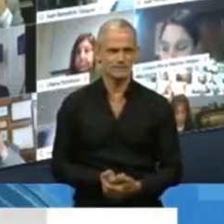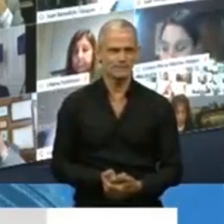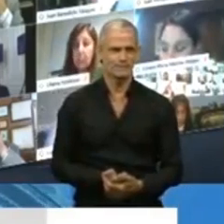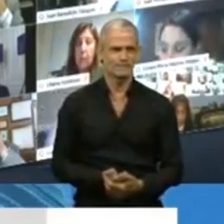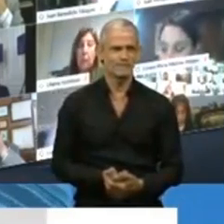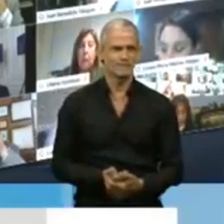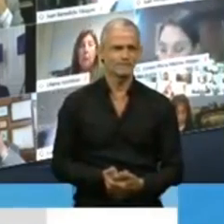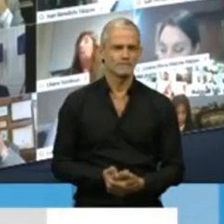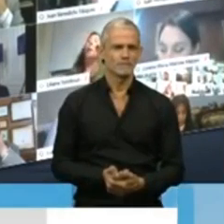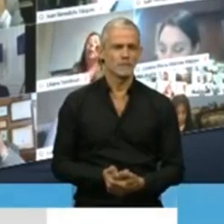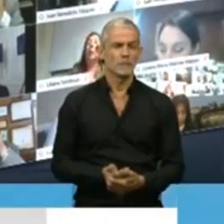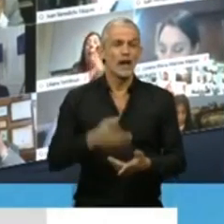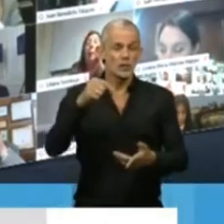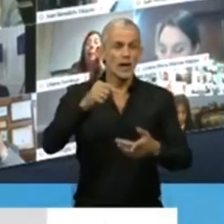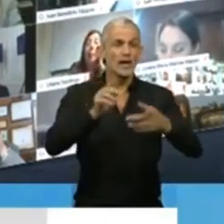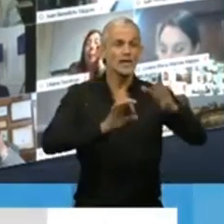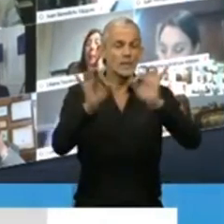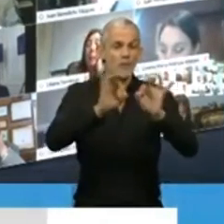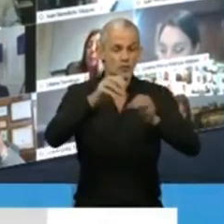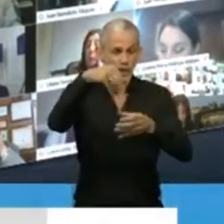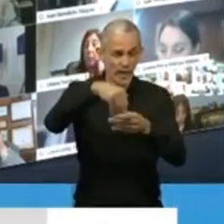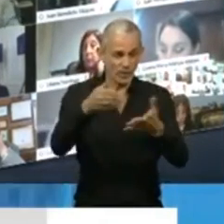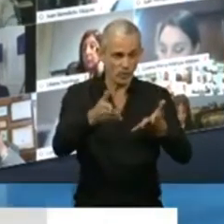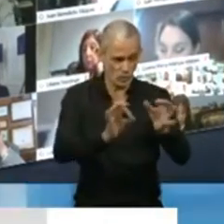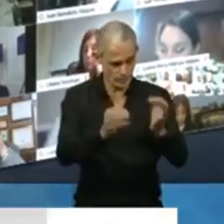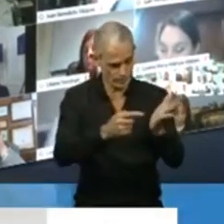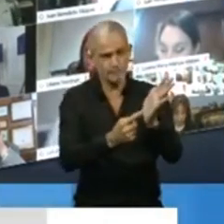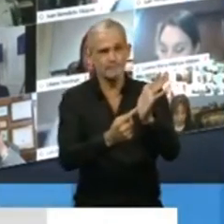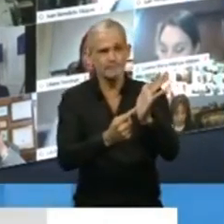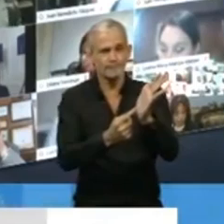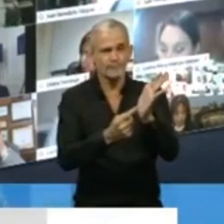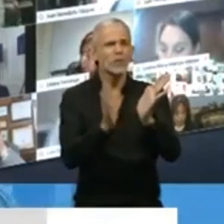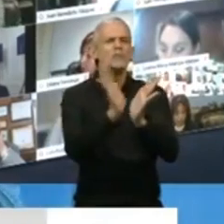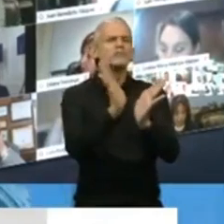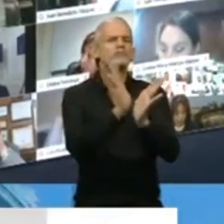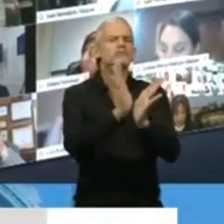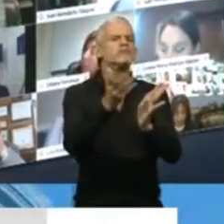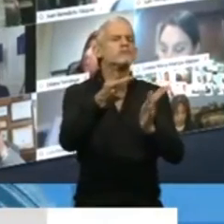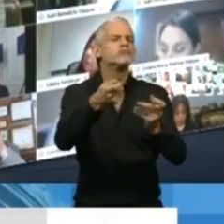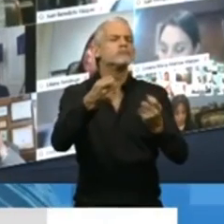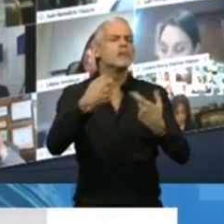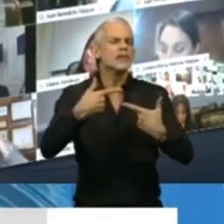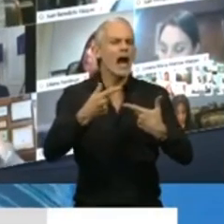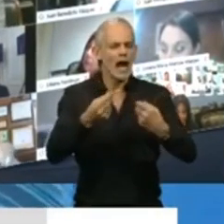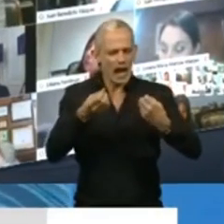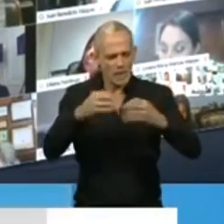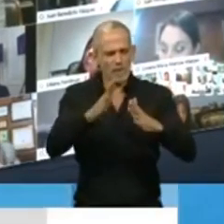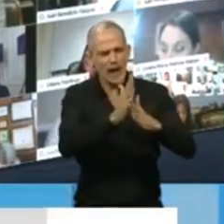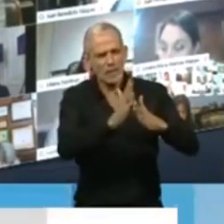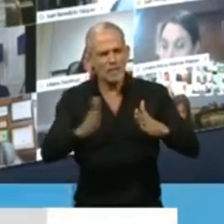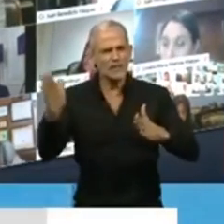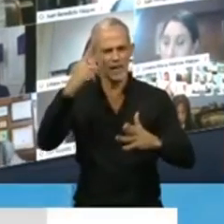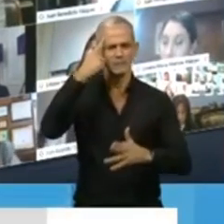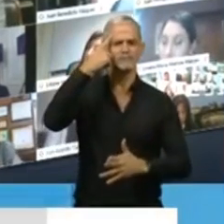Entonces, este proyecto nos tiene que servir para empezar, y lo vuelvo a repetir,